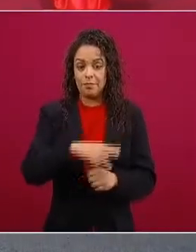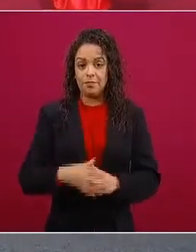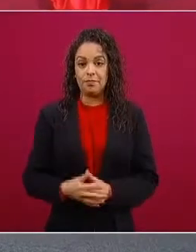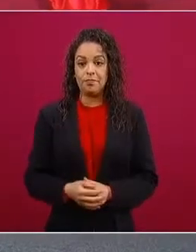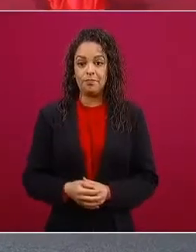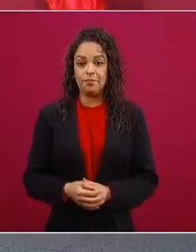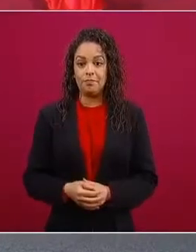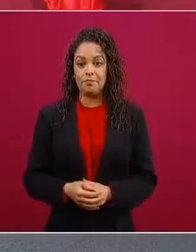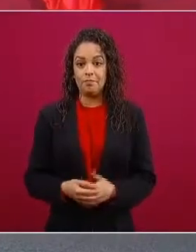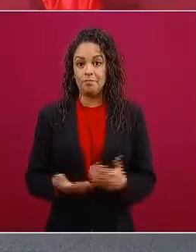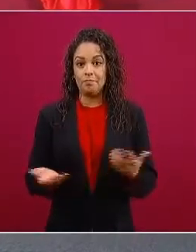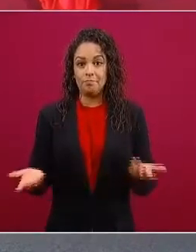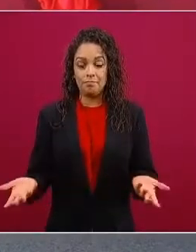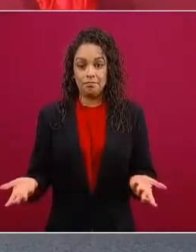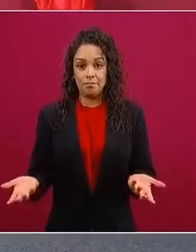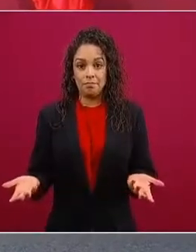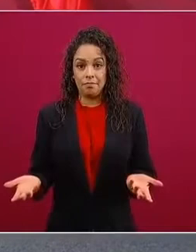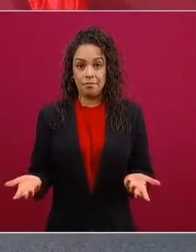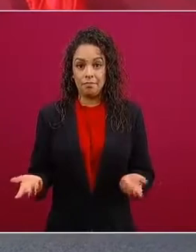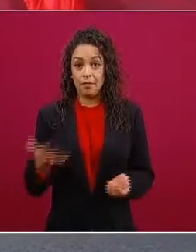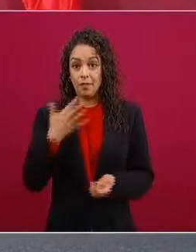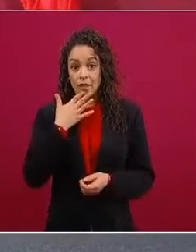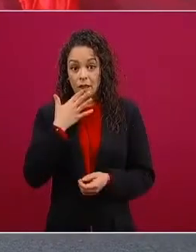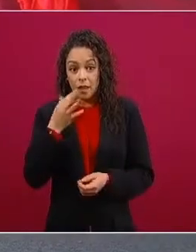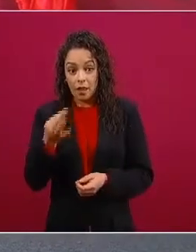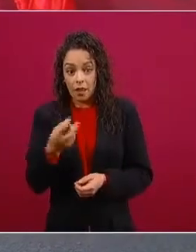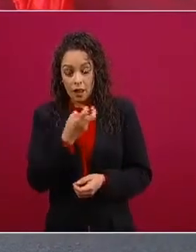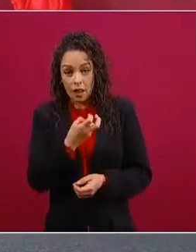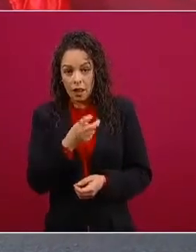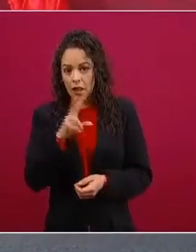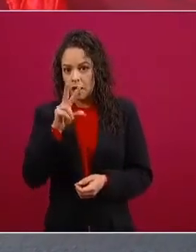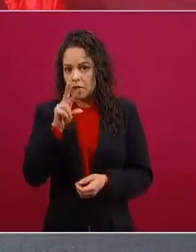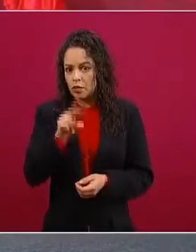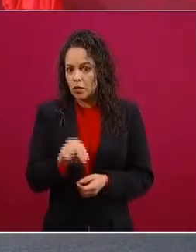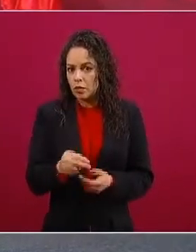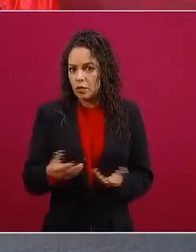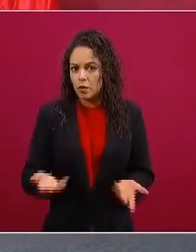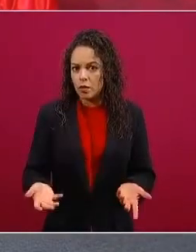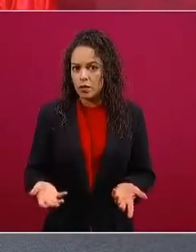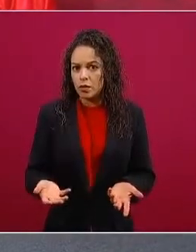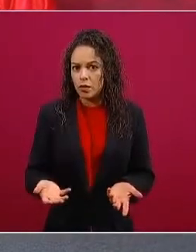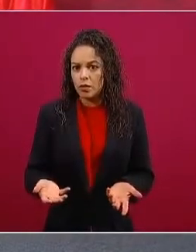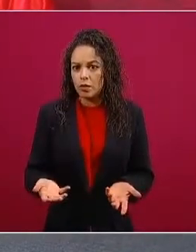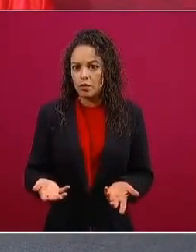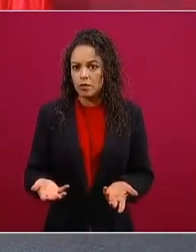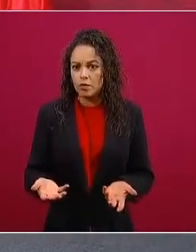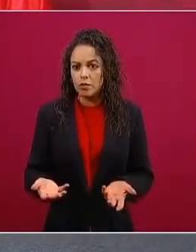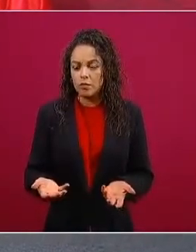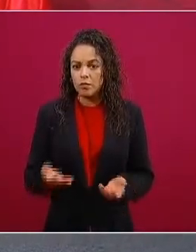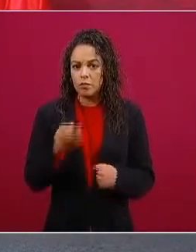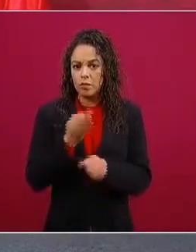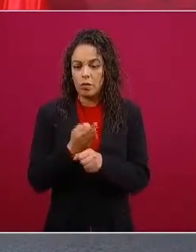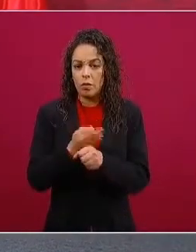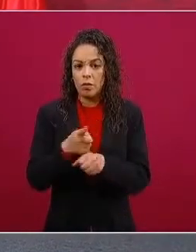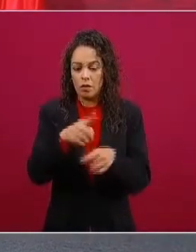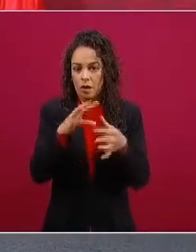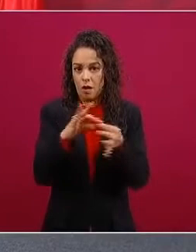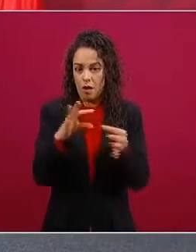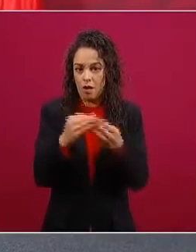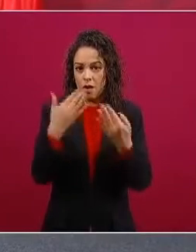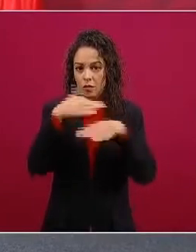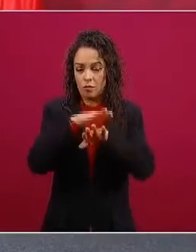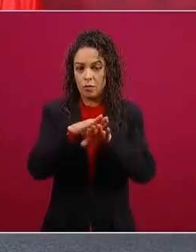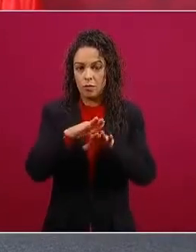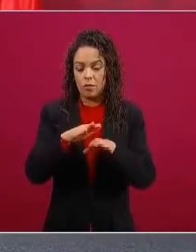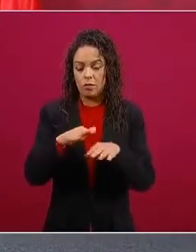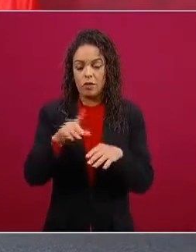no es poca cosa contar ahora que estás hablando de los embarazos o de la atención a las mujeres